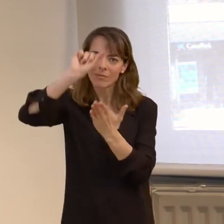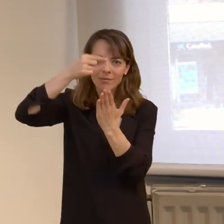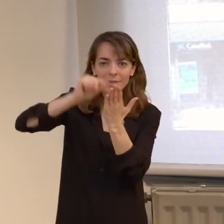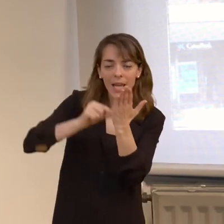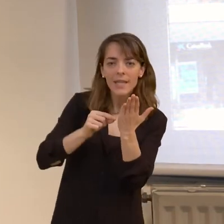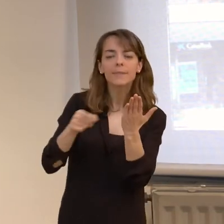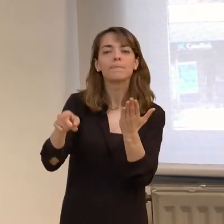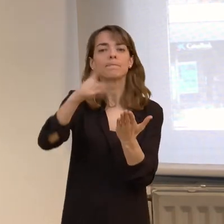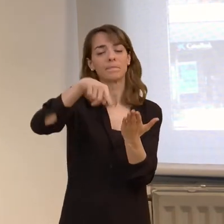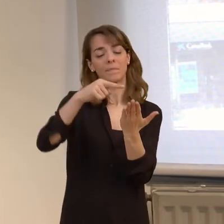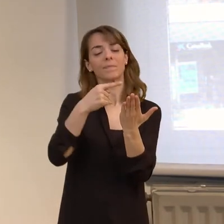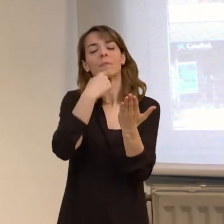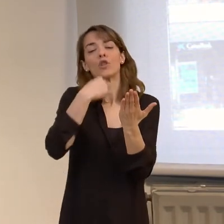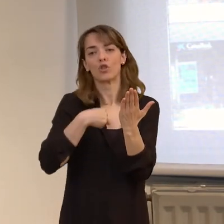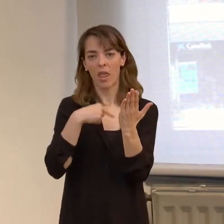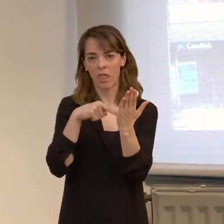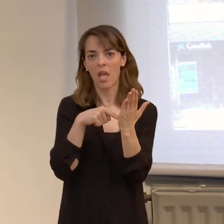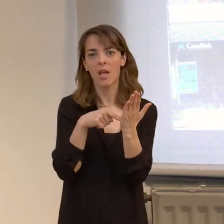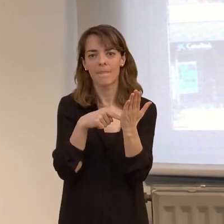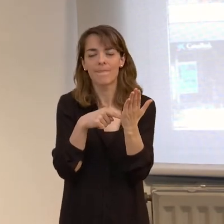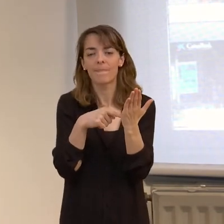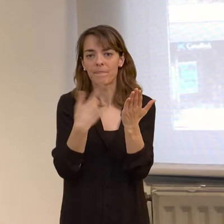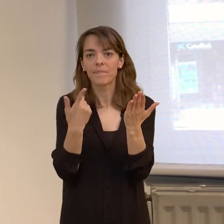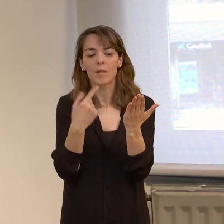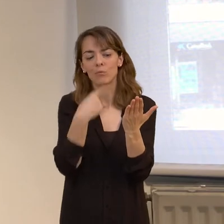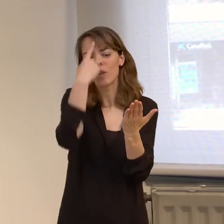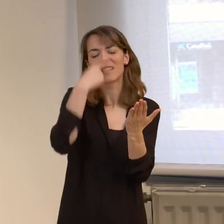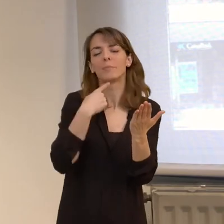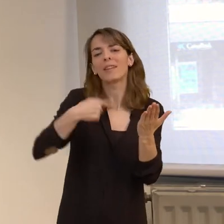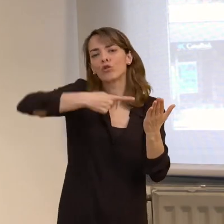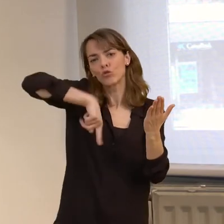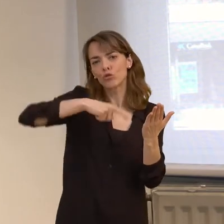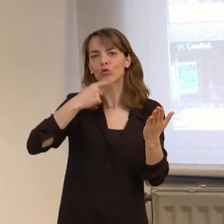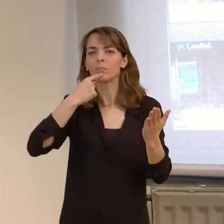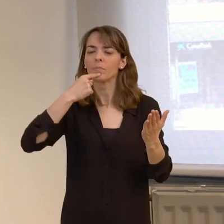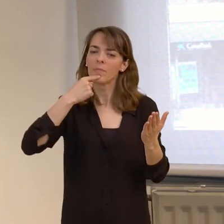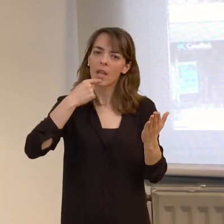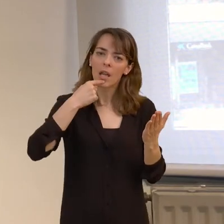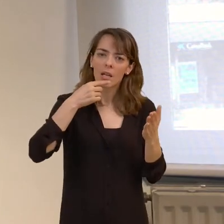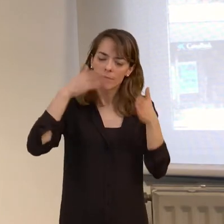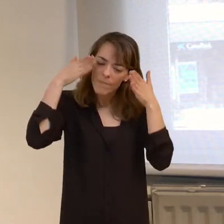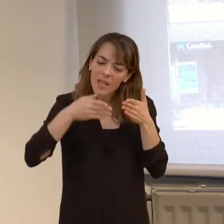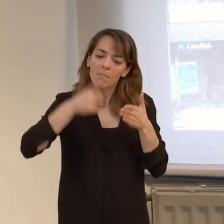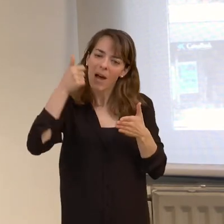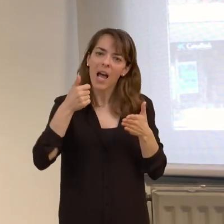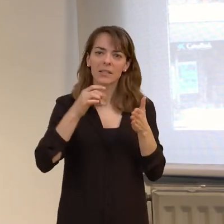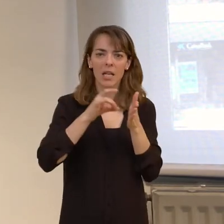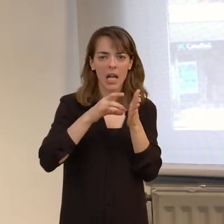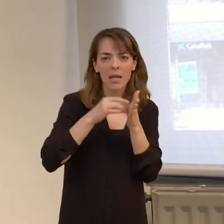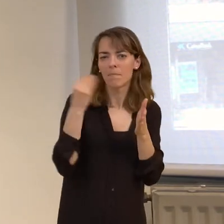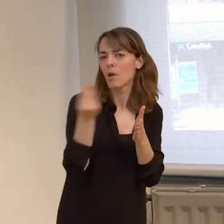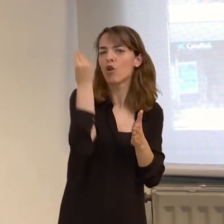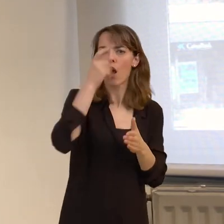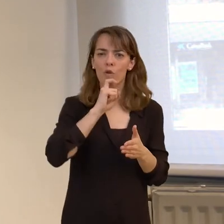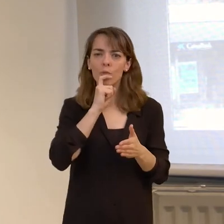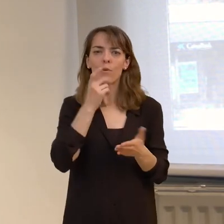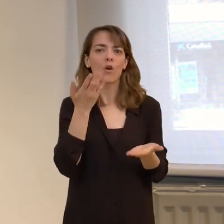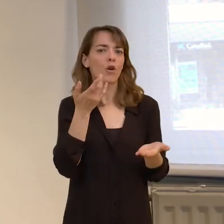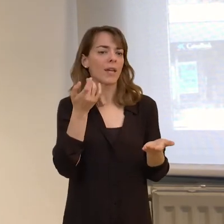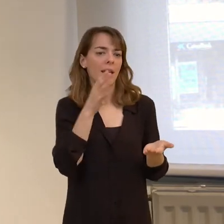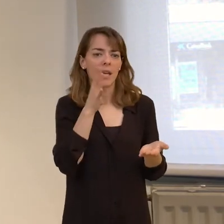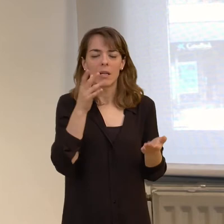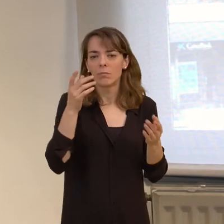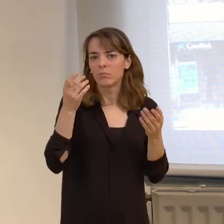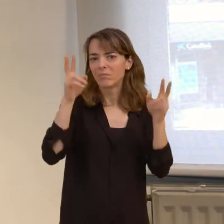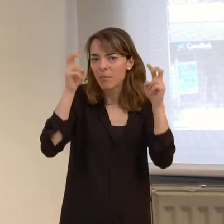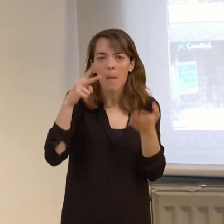que nos indican aquellos aspectos donde debemos incidir más en cuanto a parámetros de calidad, pues sea en presencia,